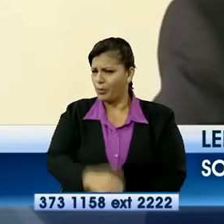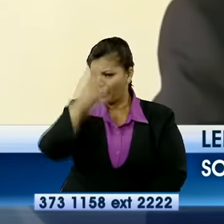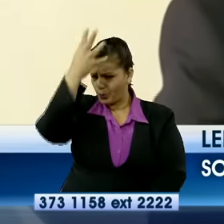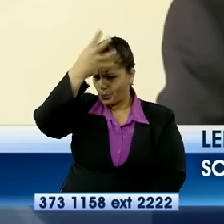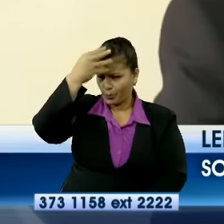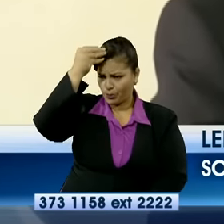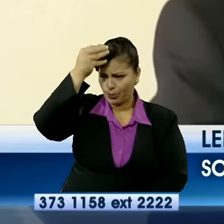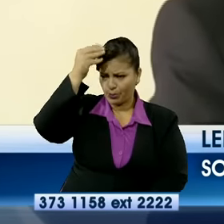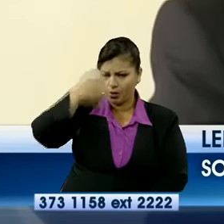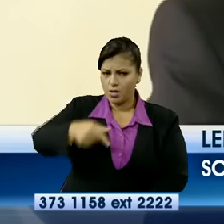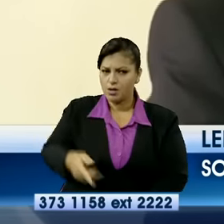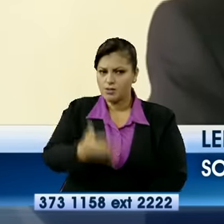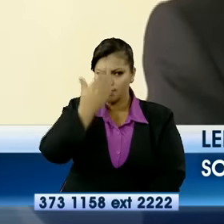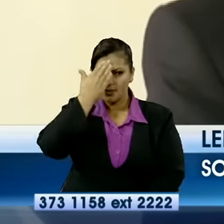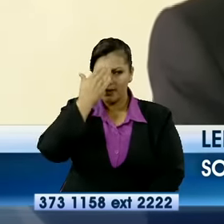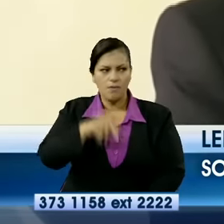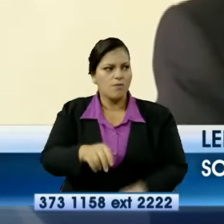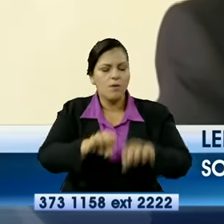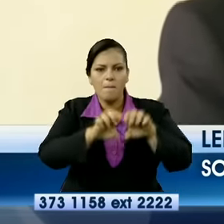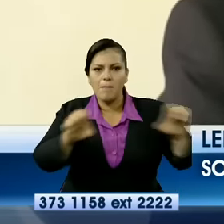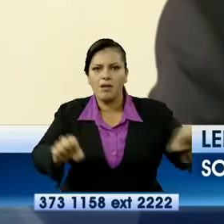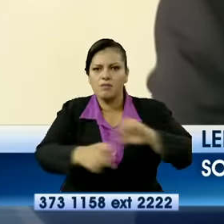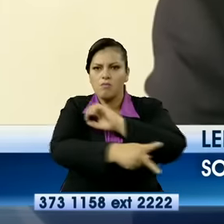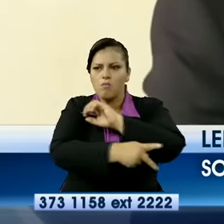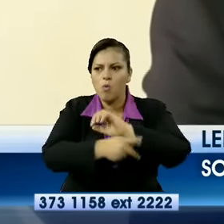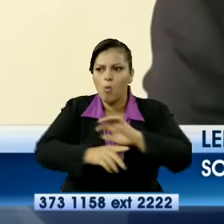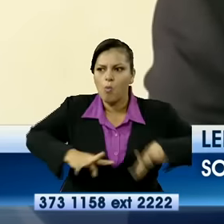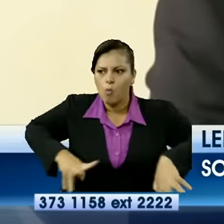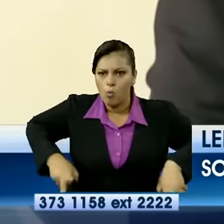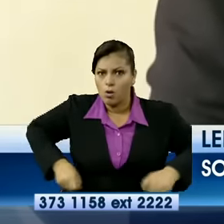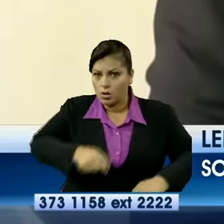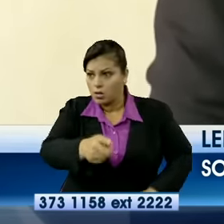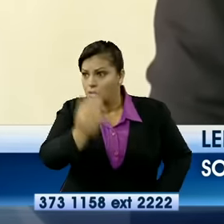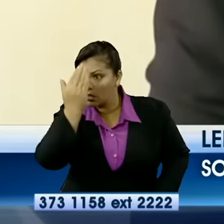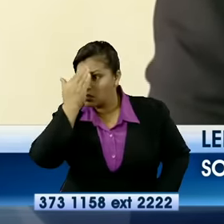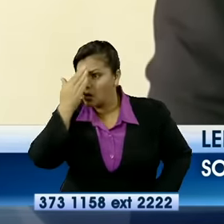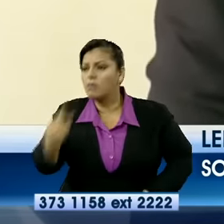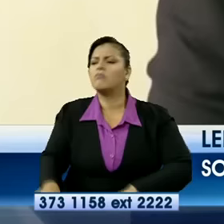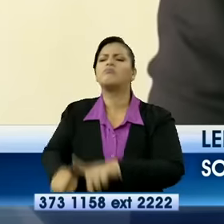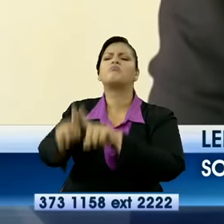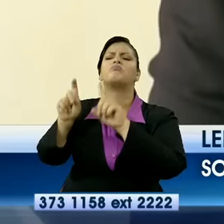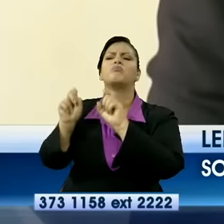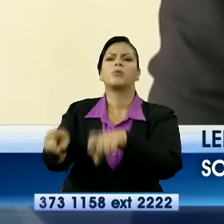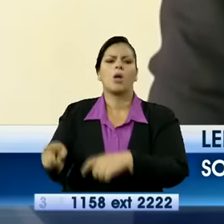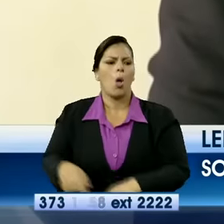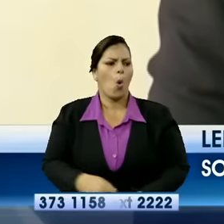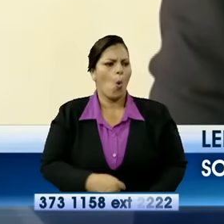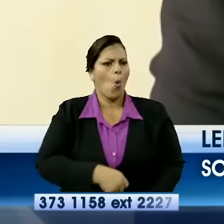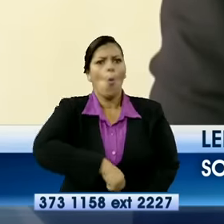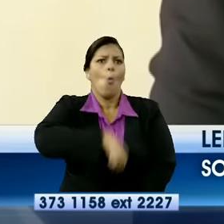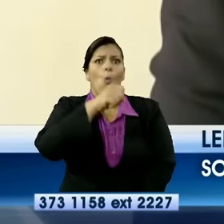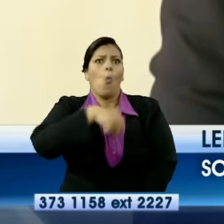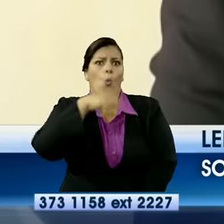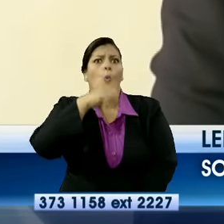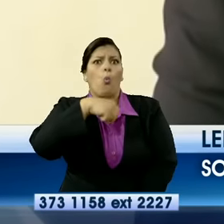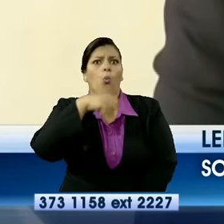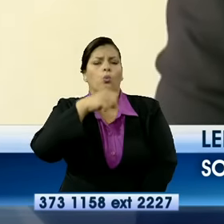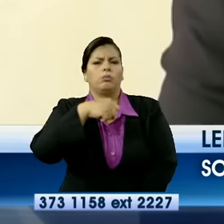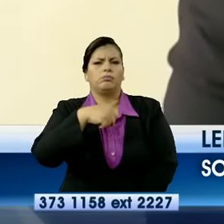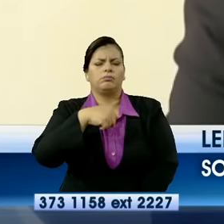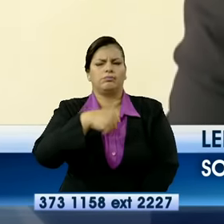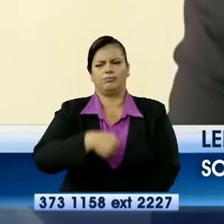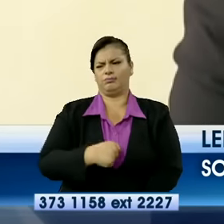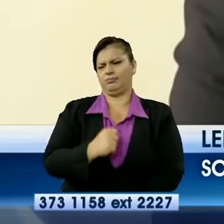petróleo, de las contrataciones que se hacían, de la refinería, etcétera, etcétera, él decía que sí, claro que él conocía, pero qué